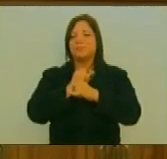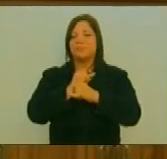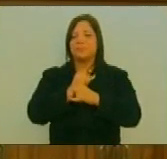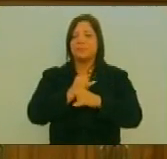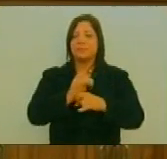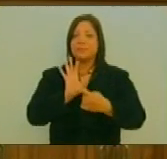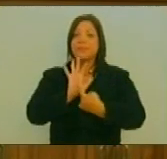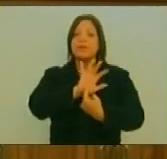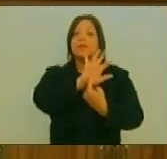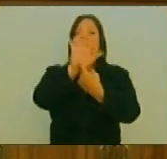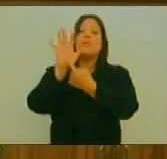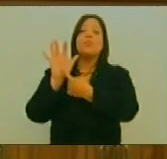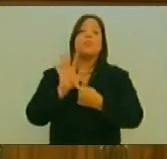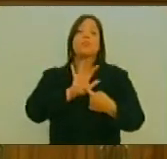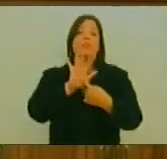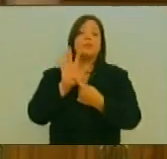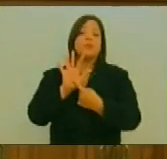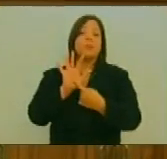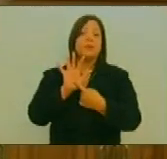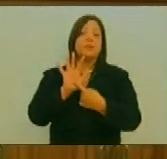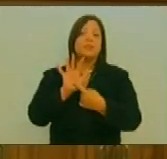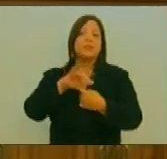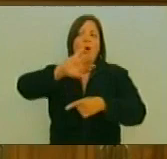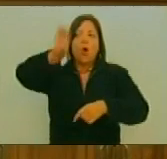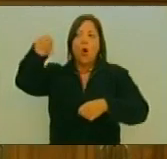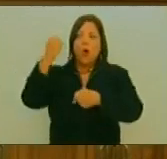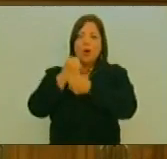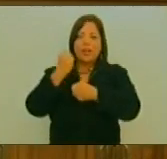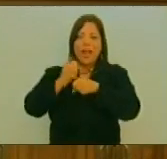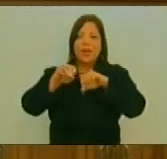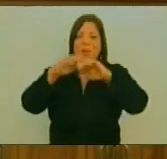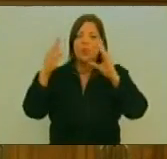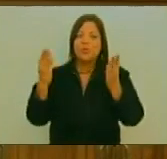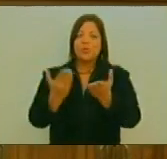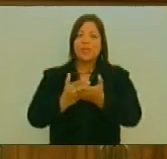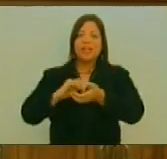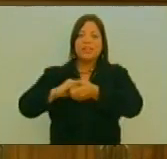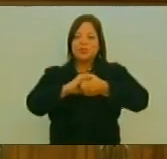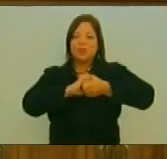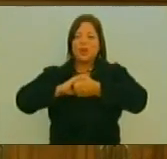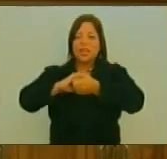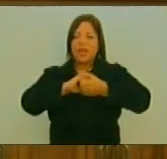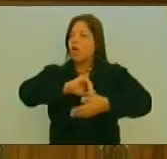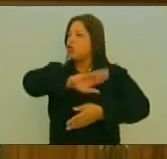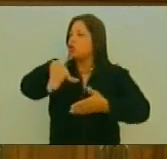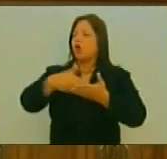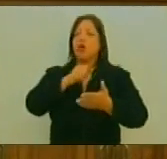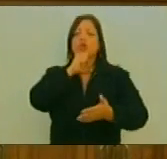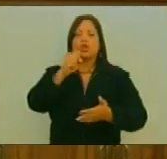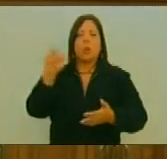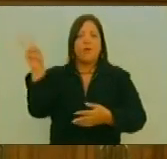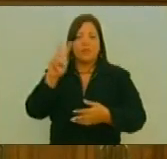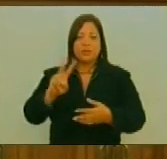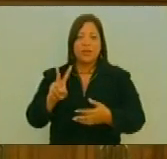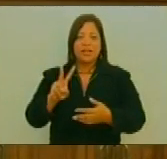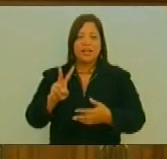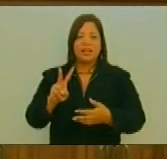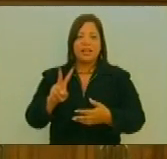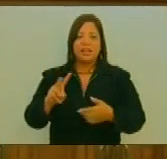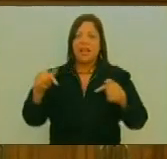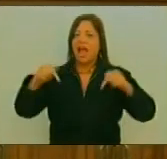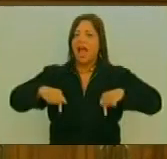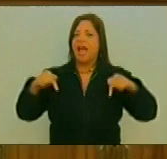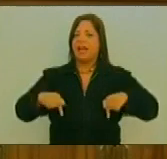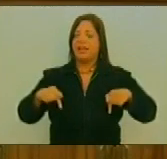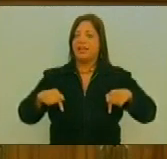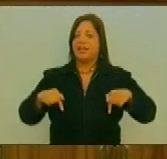algo Demostramos En esta Jornada Mundial Todos Somos Venezuela Es que aquí No estamos